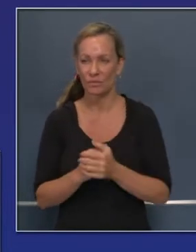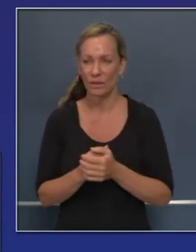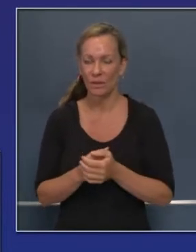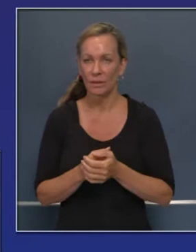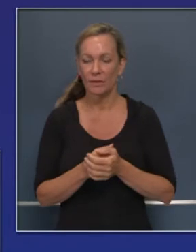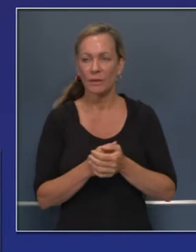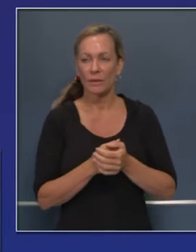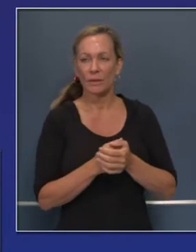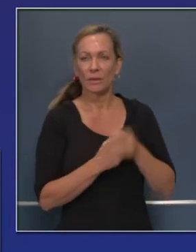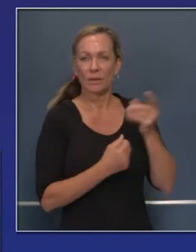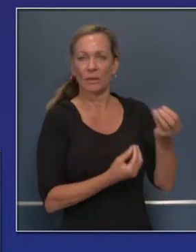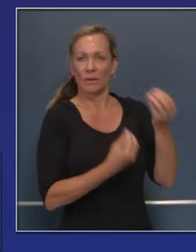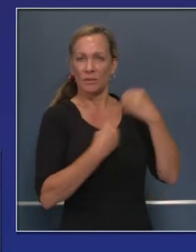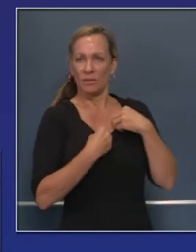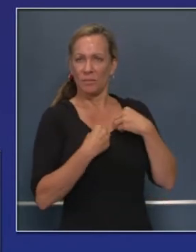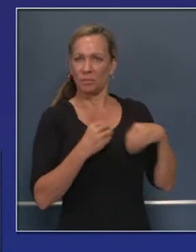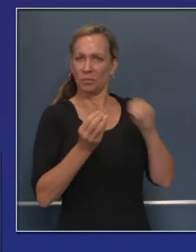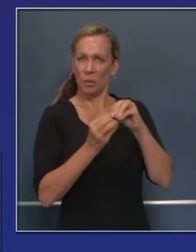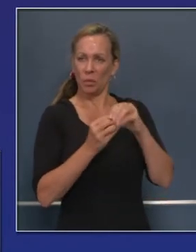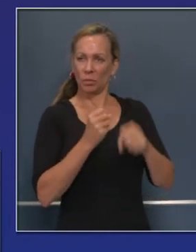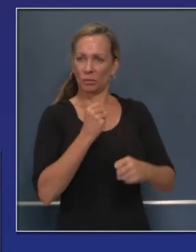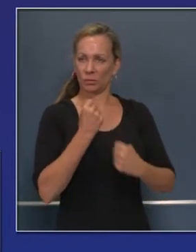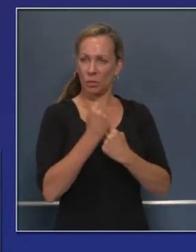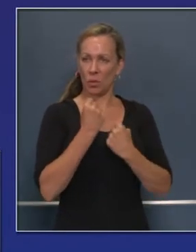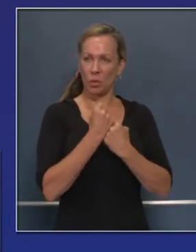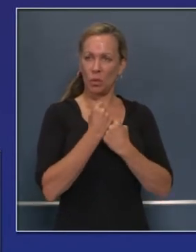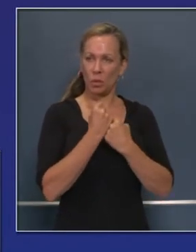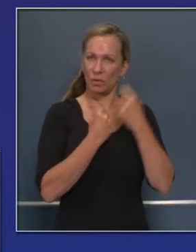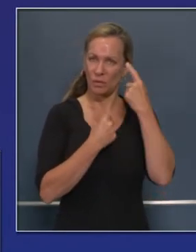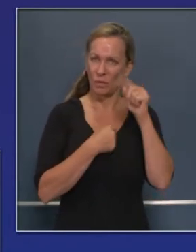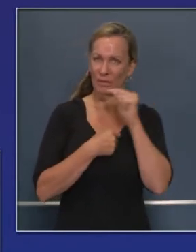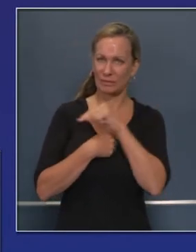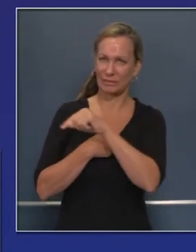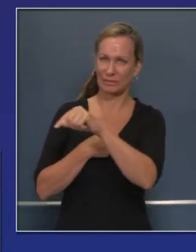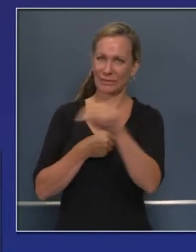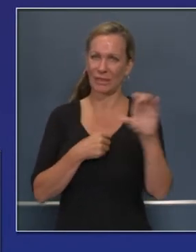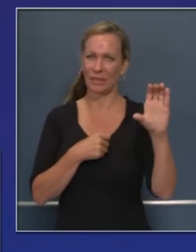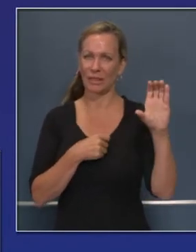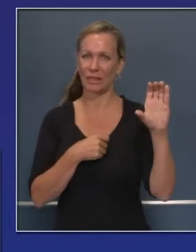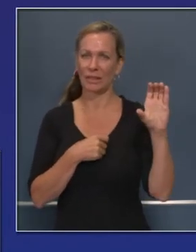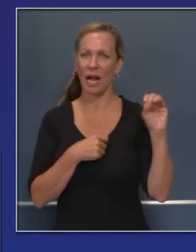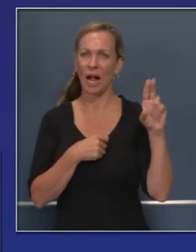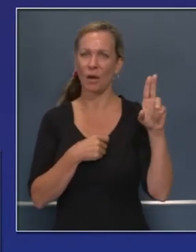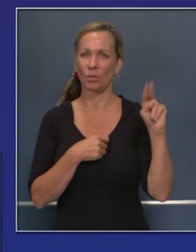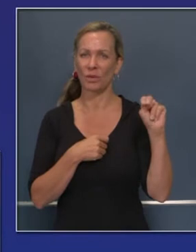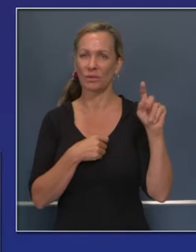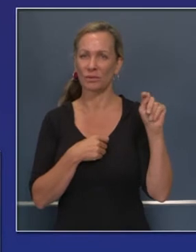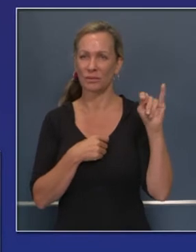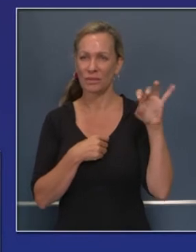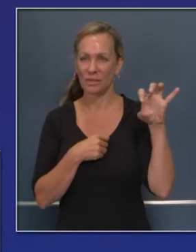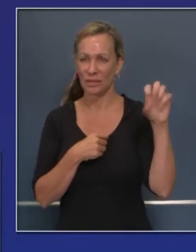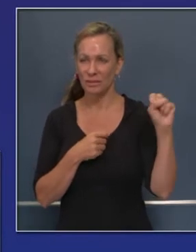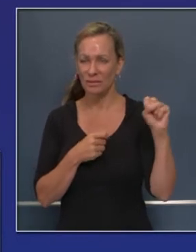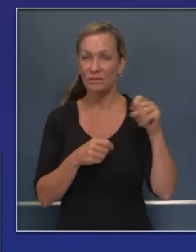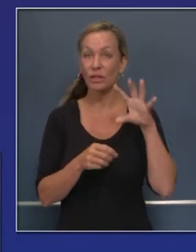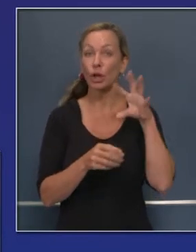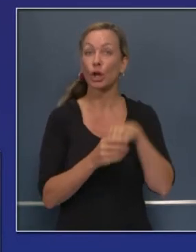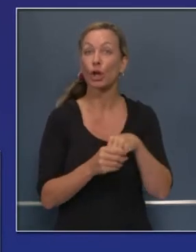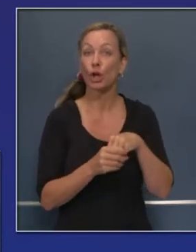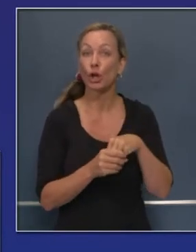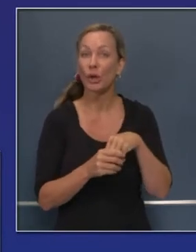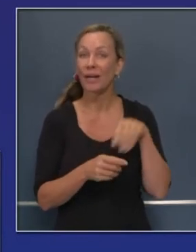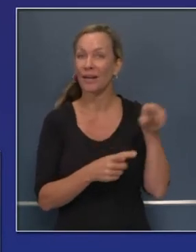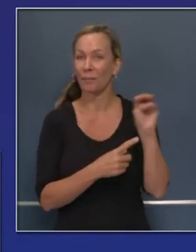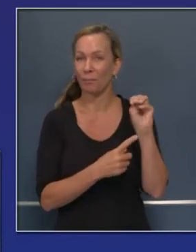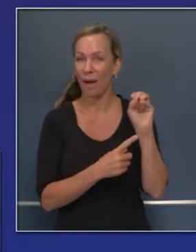en cuanto a condados adicionales del Estado. Y uno de ellos que fue incluido en las últimas 24 horas fue el condado de Monterrey.